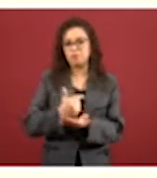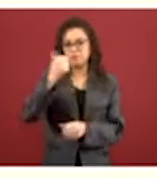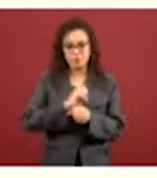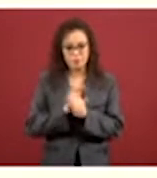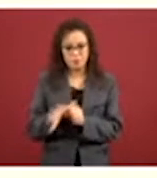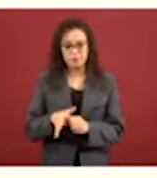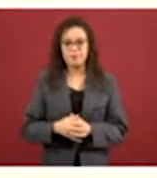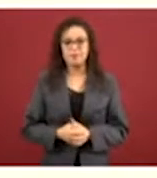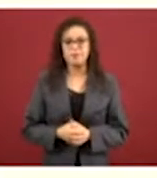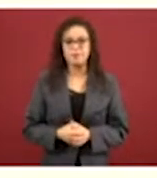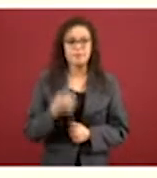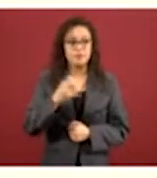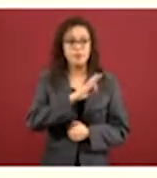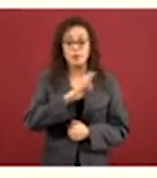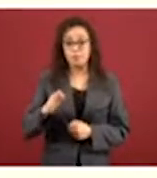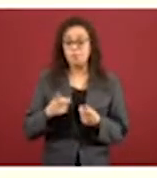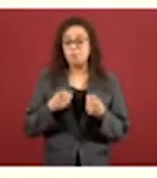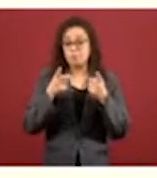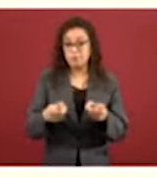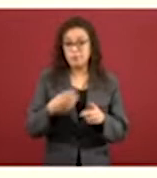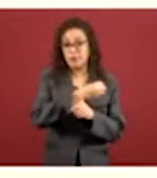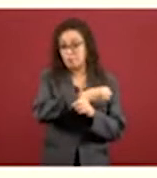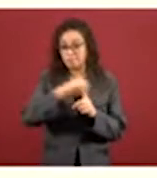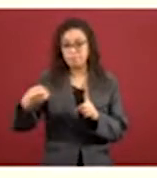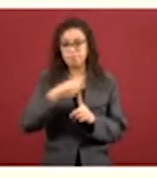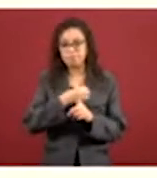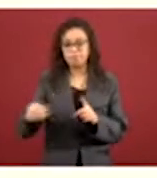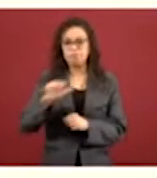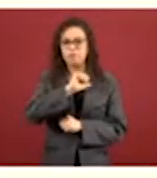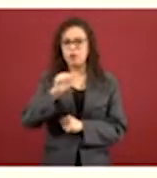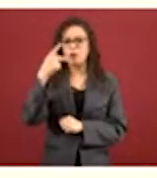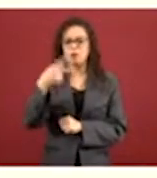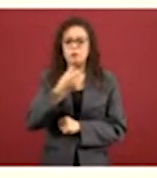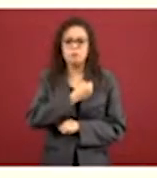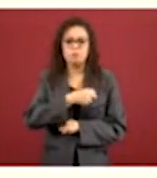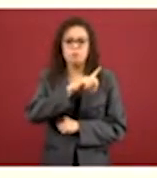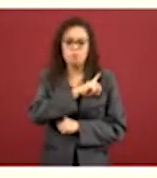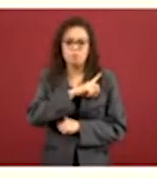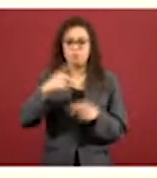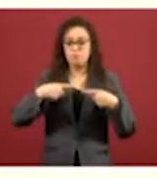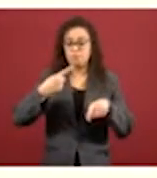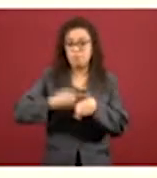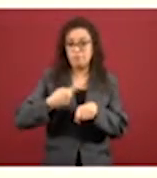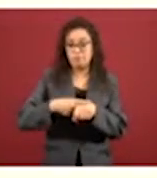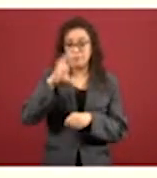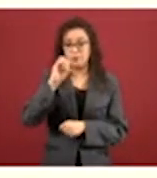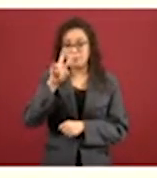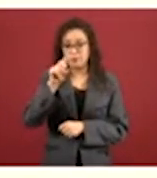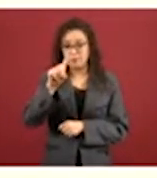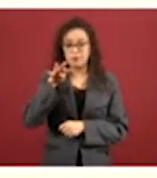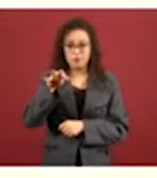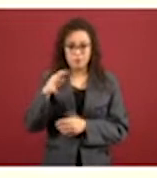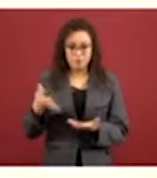Esto permitirá reorganizar los servicios de salud a pacientes por COVID-19 mediante un modelo de atención